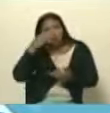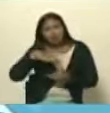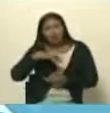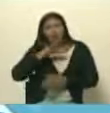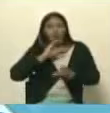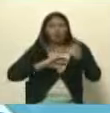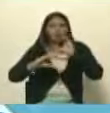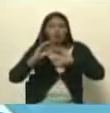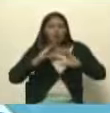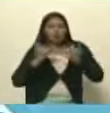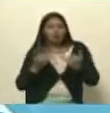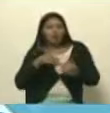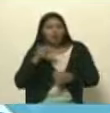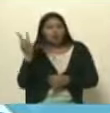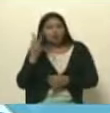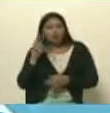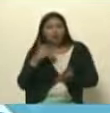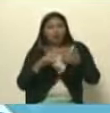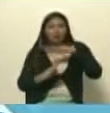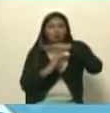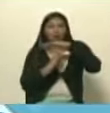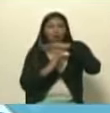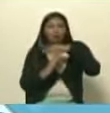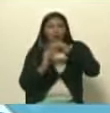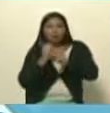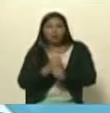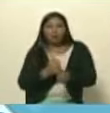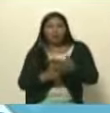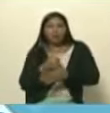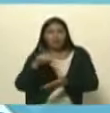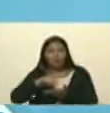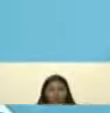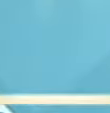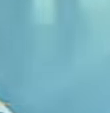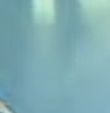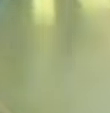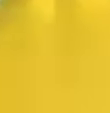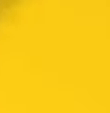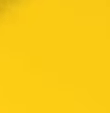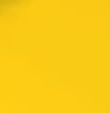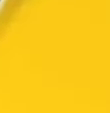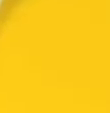comunicador en Venezuela vamos a la pausa ya venimos con más de nuestro punto de encuentro